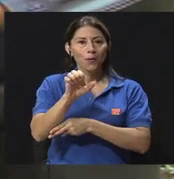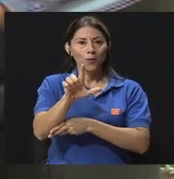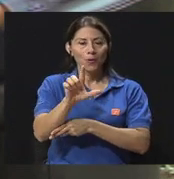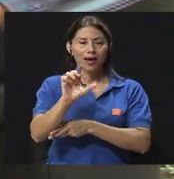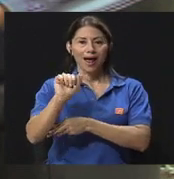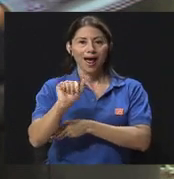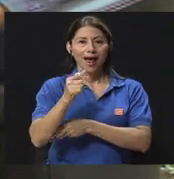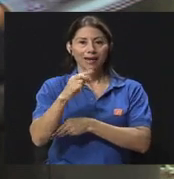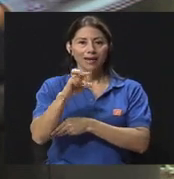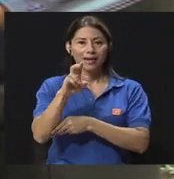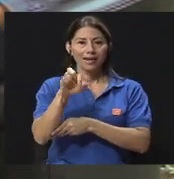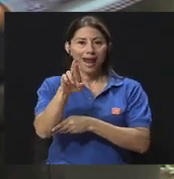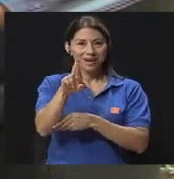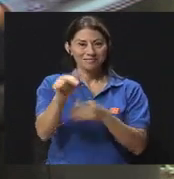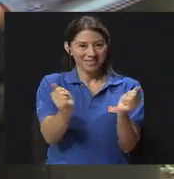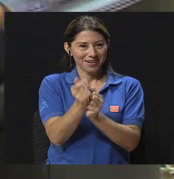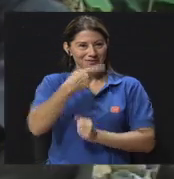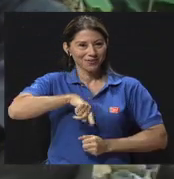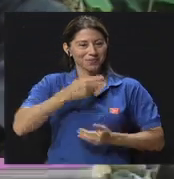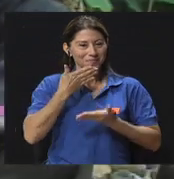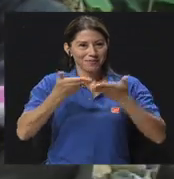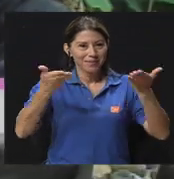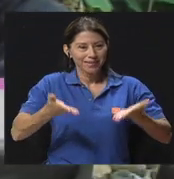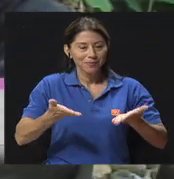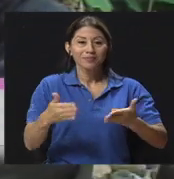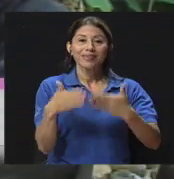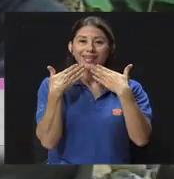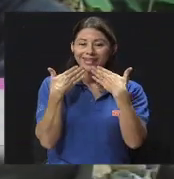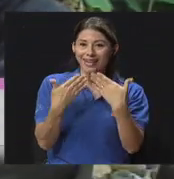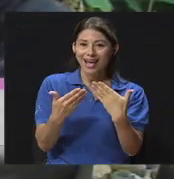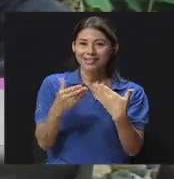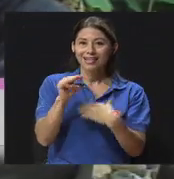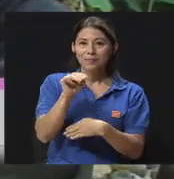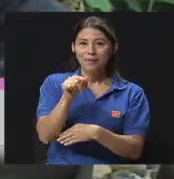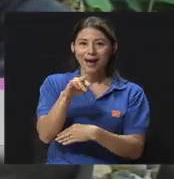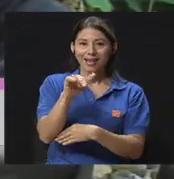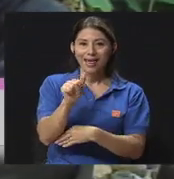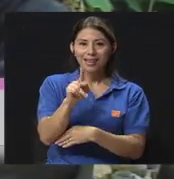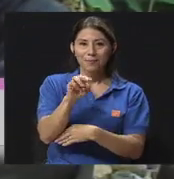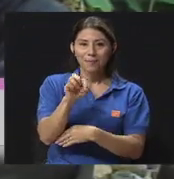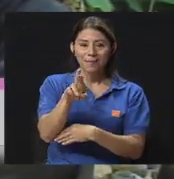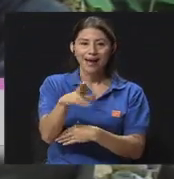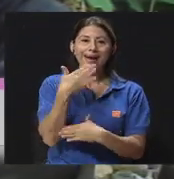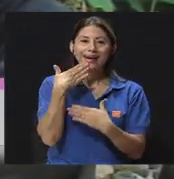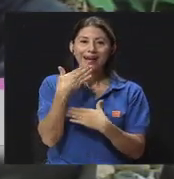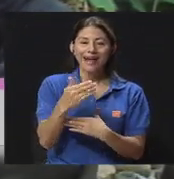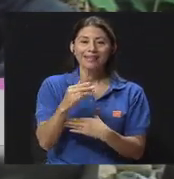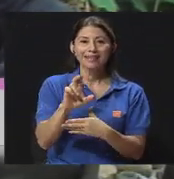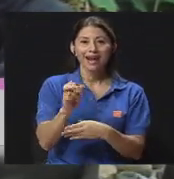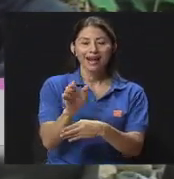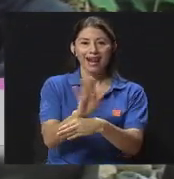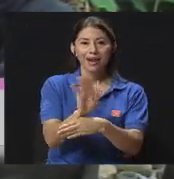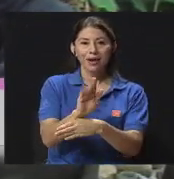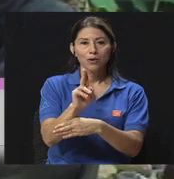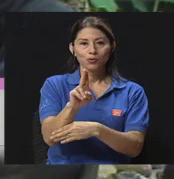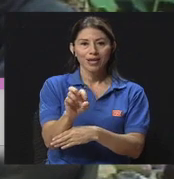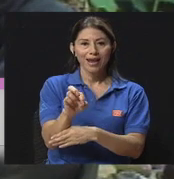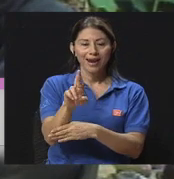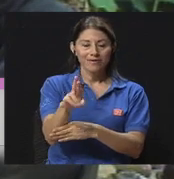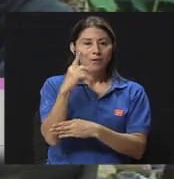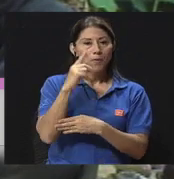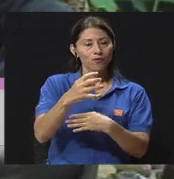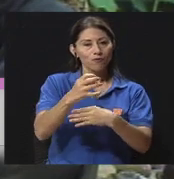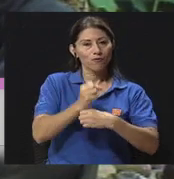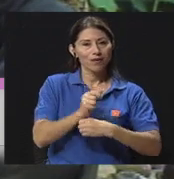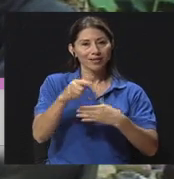gentilmente está con nosotros. Bienvenido, Saúl. Muchísimas gracias, María del Mar, muchísimas gracias a Canal UCR por darme la bienvenida en esta